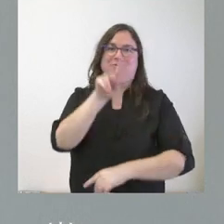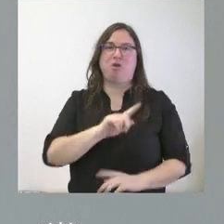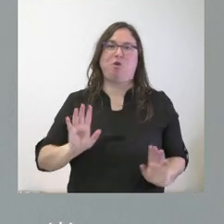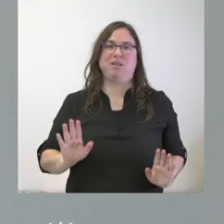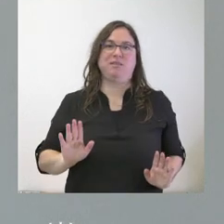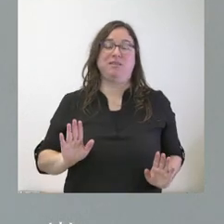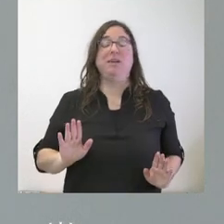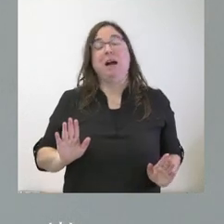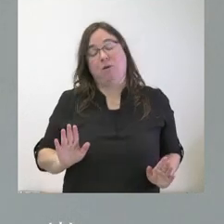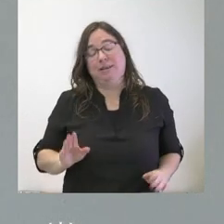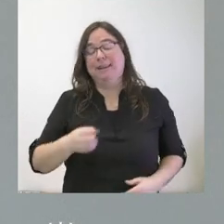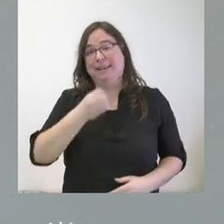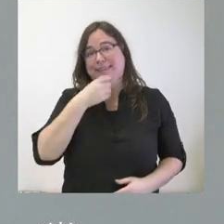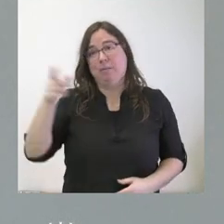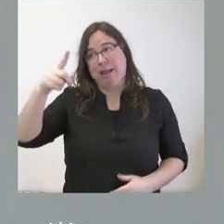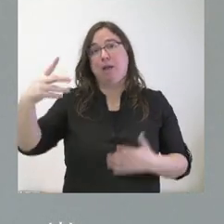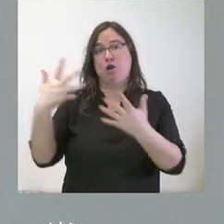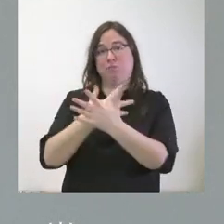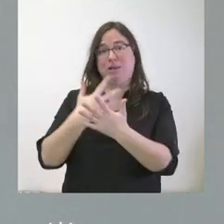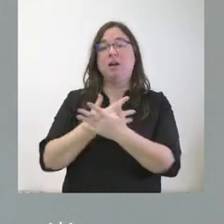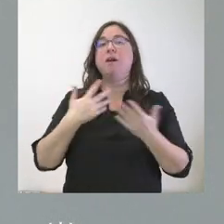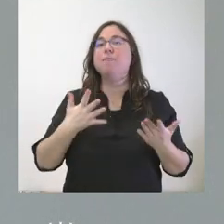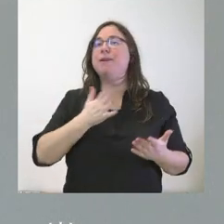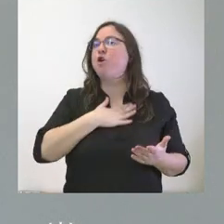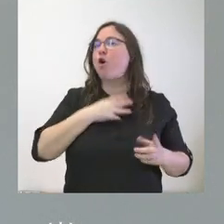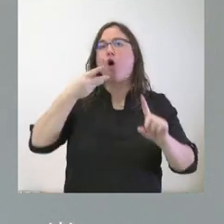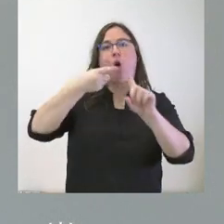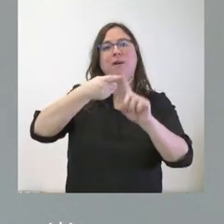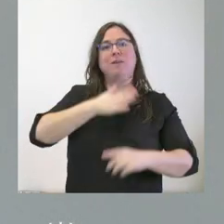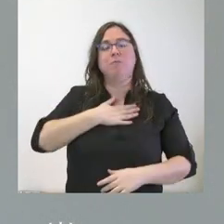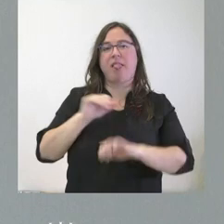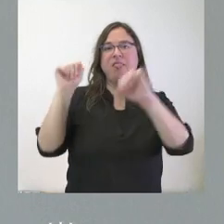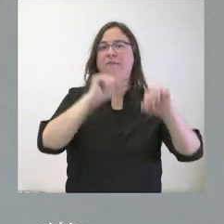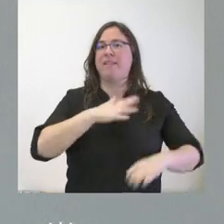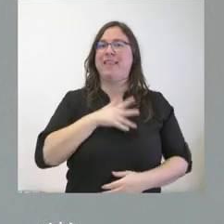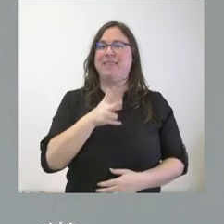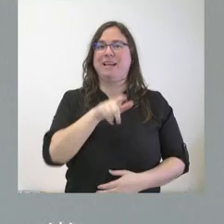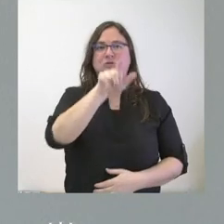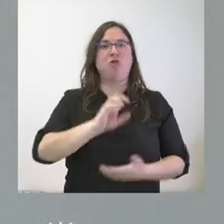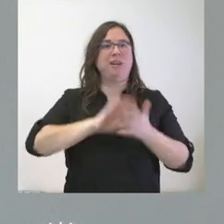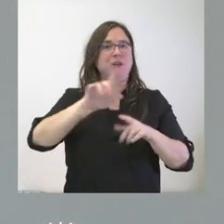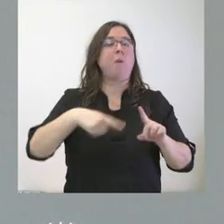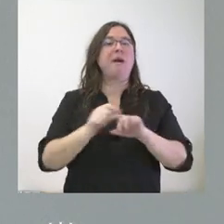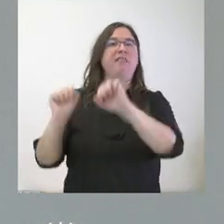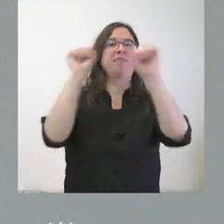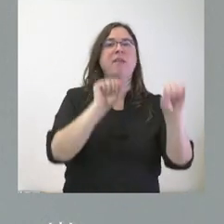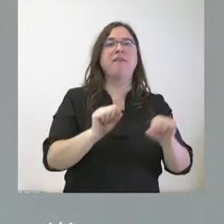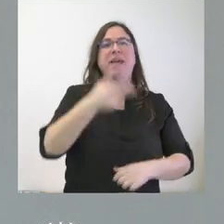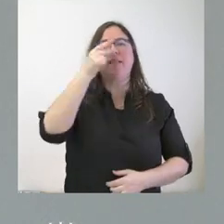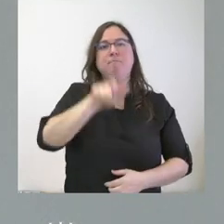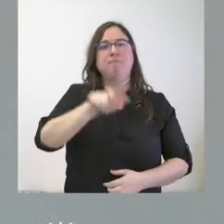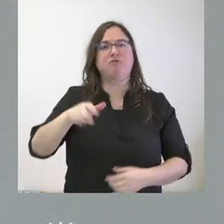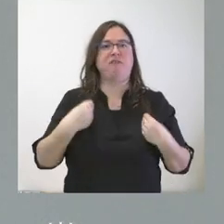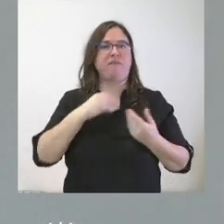aunque sería bueno que diera explicaciones sobre este asunto, pero nuestra misión es defender los intereses de Castilla y León y, por tanto, defender los intereses de los ciudadanos de esta tierra y quieren saber